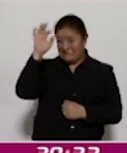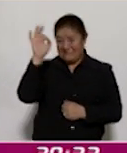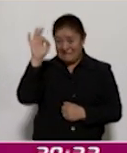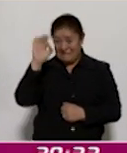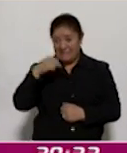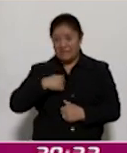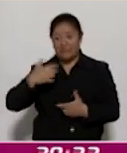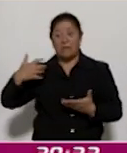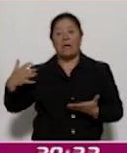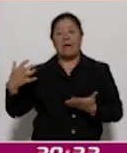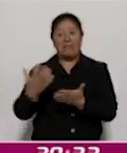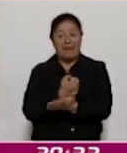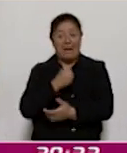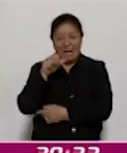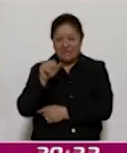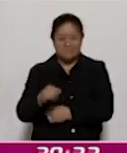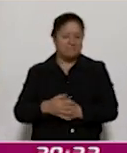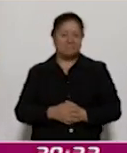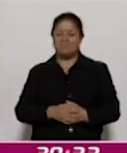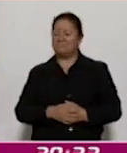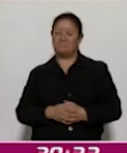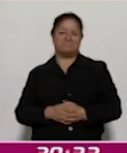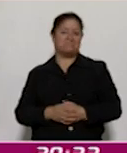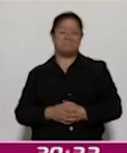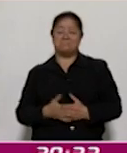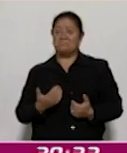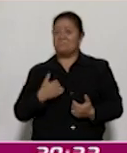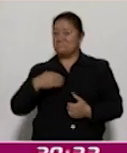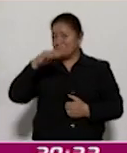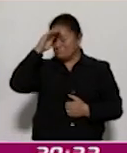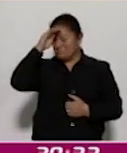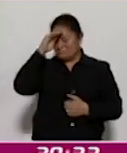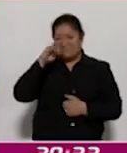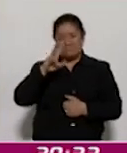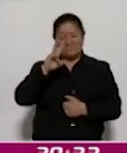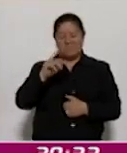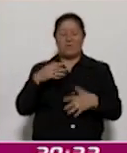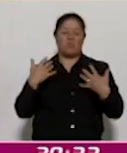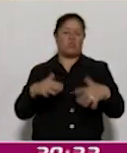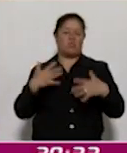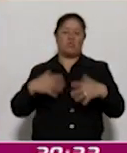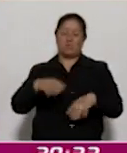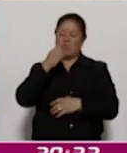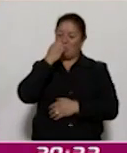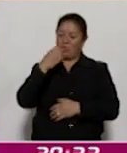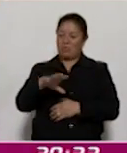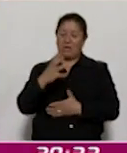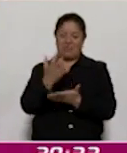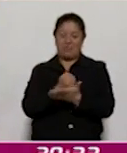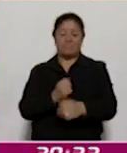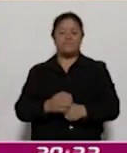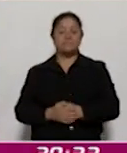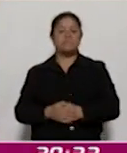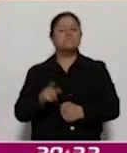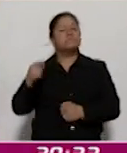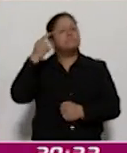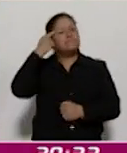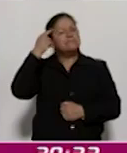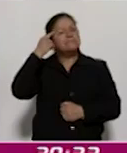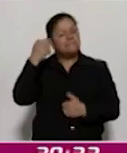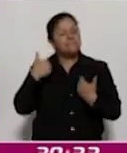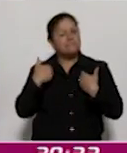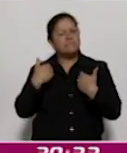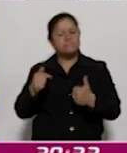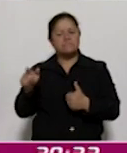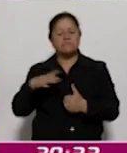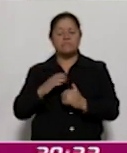estar en un recinto de esa magnitud y ganar un premio de esa magnitud. Conscientes de la importancia de preservar el legado